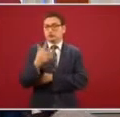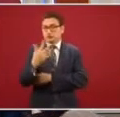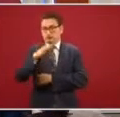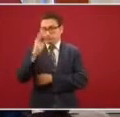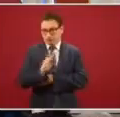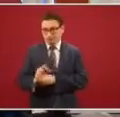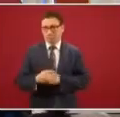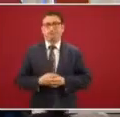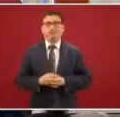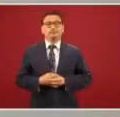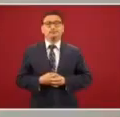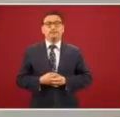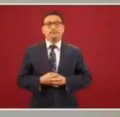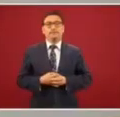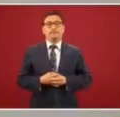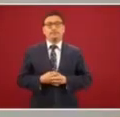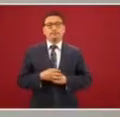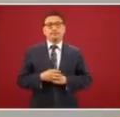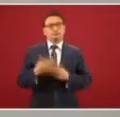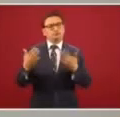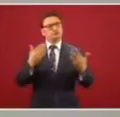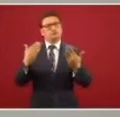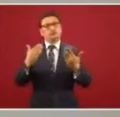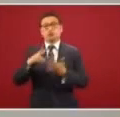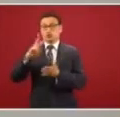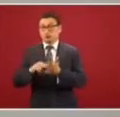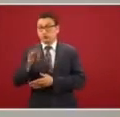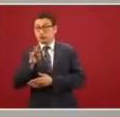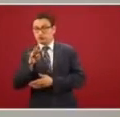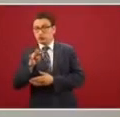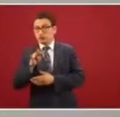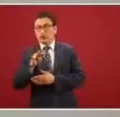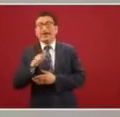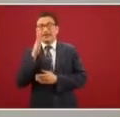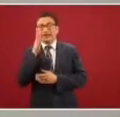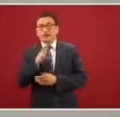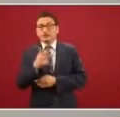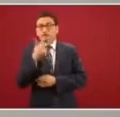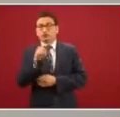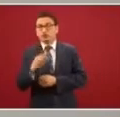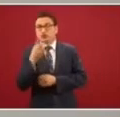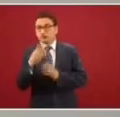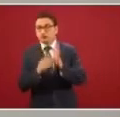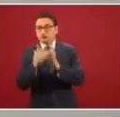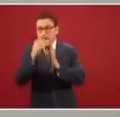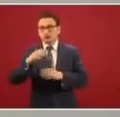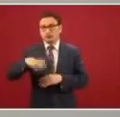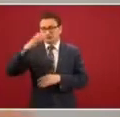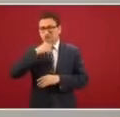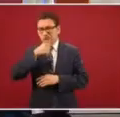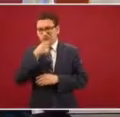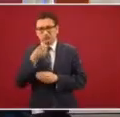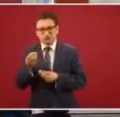por ciento. Hay una diferencia con 2019 donde casi llegamos a los 8.3 millones de adultos mayores